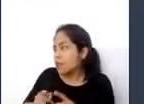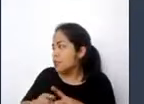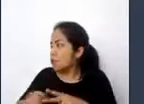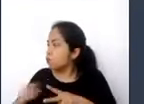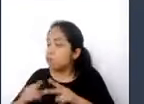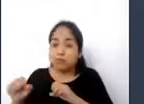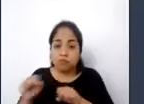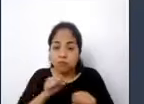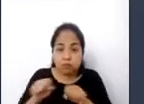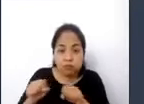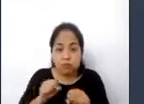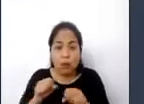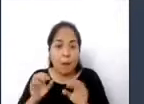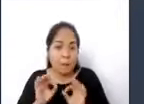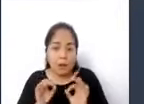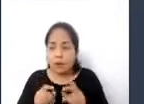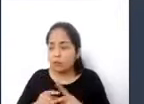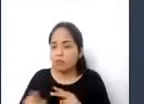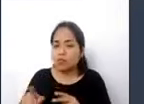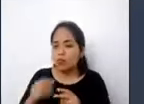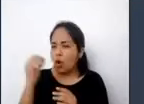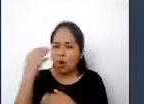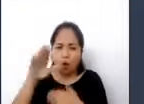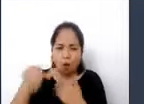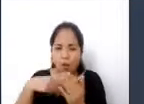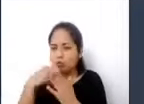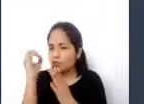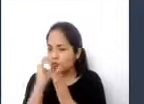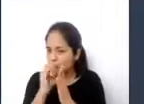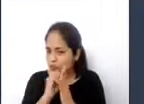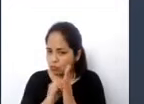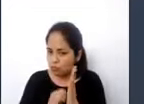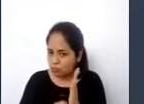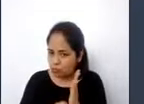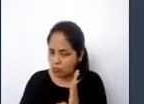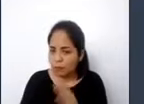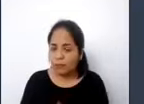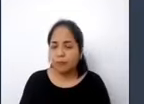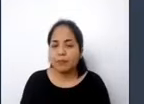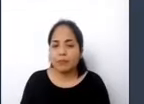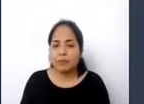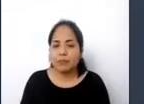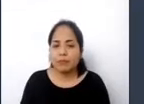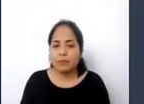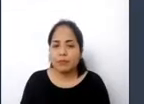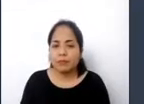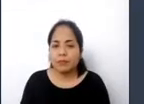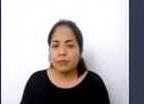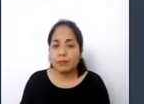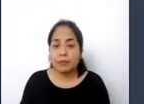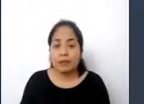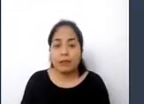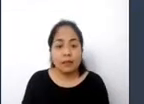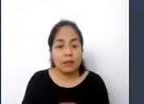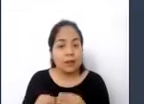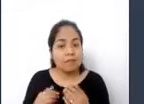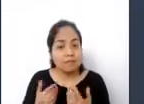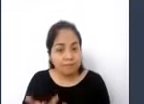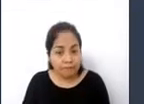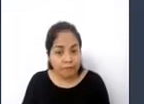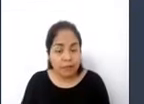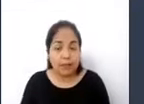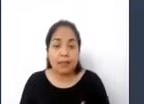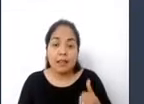mantenimiento, etc. Algo de esto estuvo haciendo el año pasado la Municipalidad de Lima.